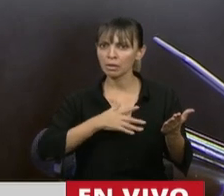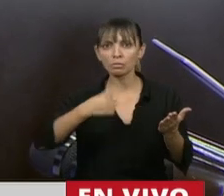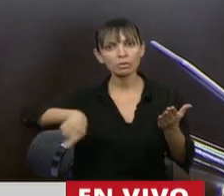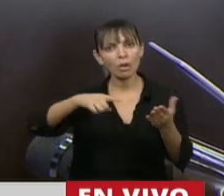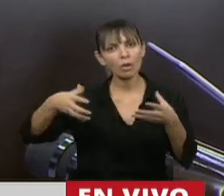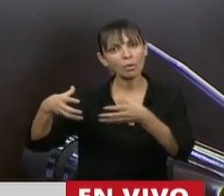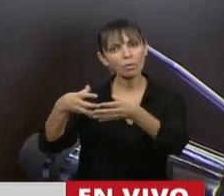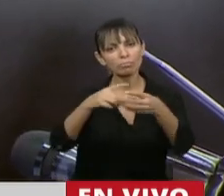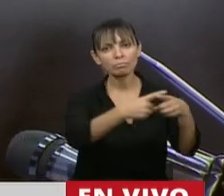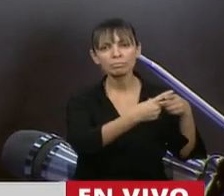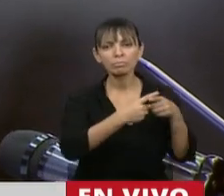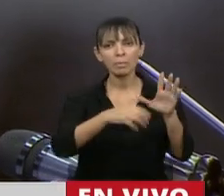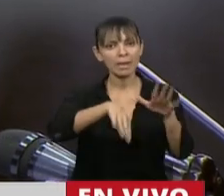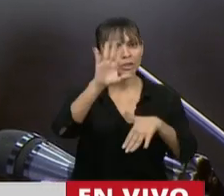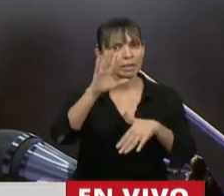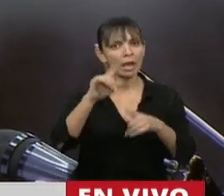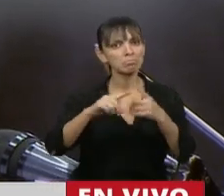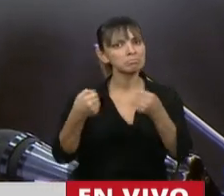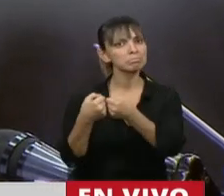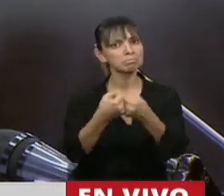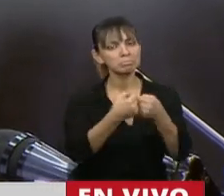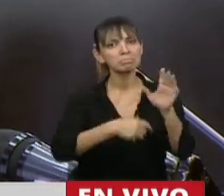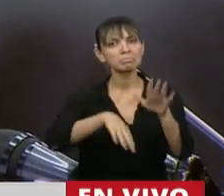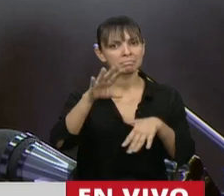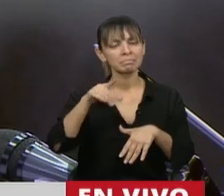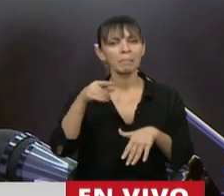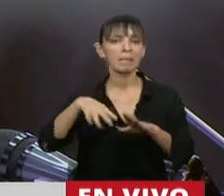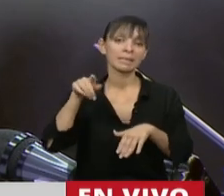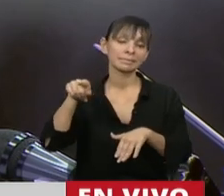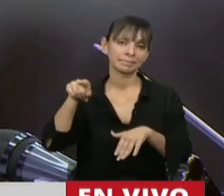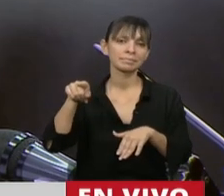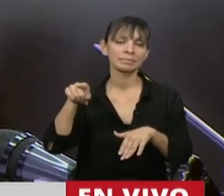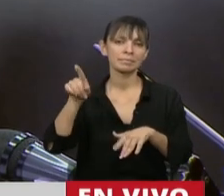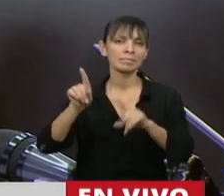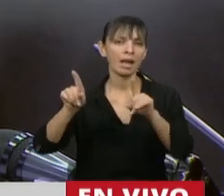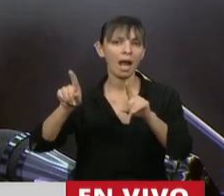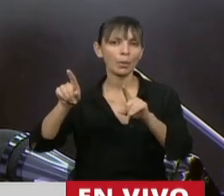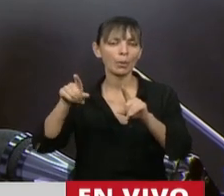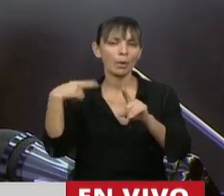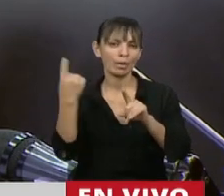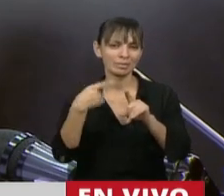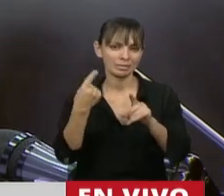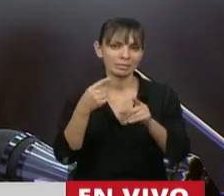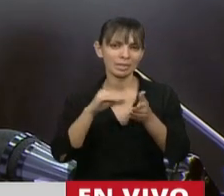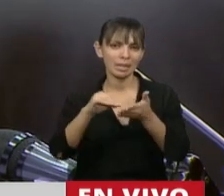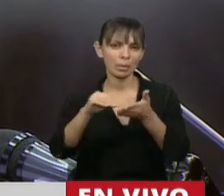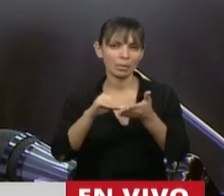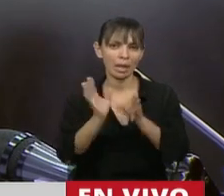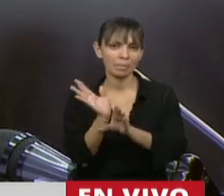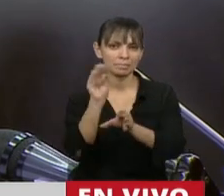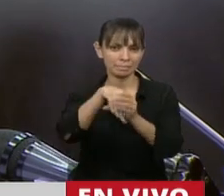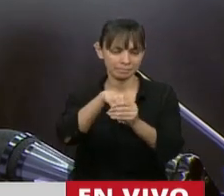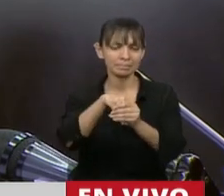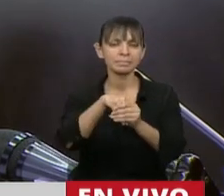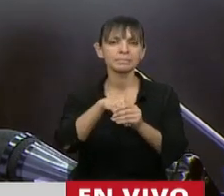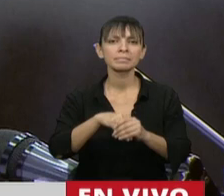bloques mayoritarios, sobre todo aquellos que tenemos una participación en número